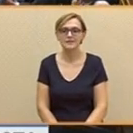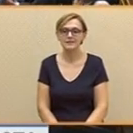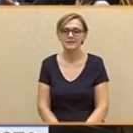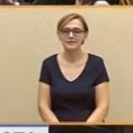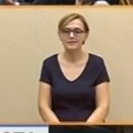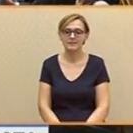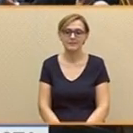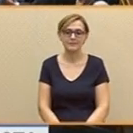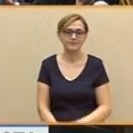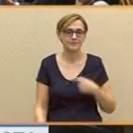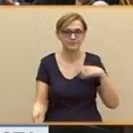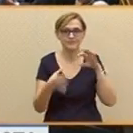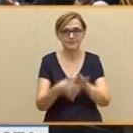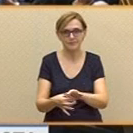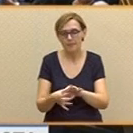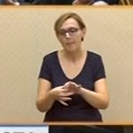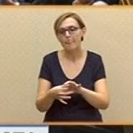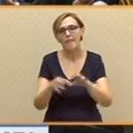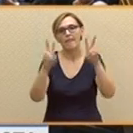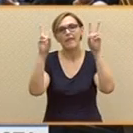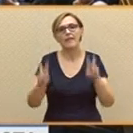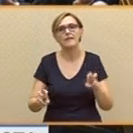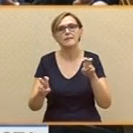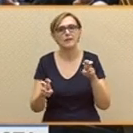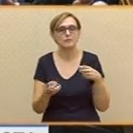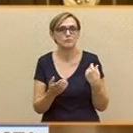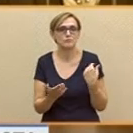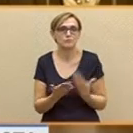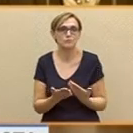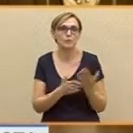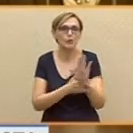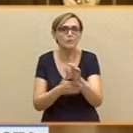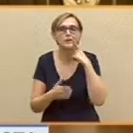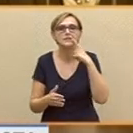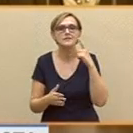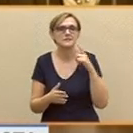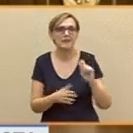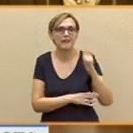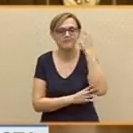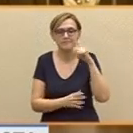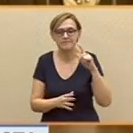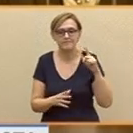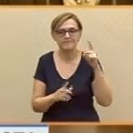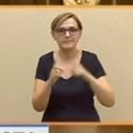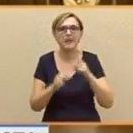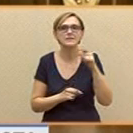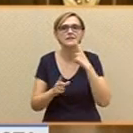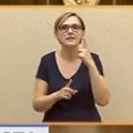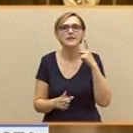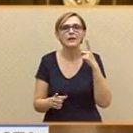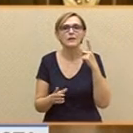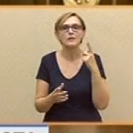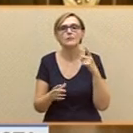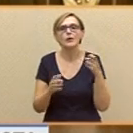En lo que se refiere a una de sus propuestas estrella, la elección del Consejo General del Poder Judicial por la propia Judicatura, su